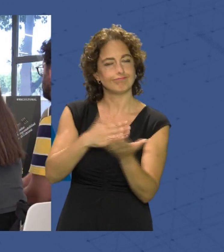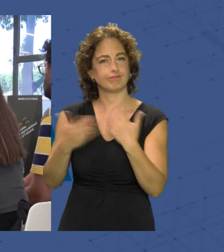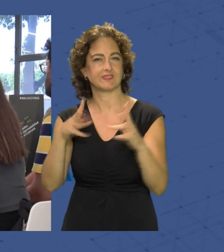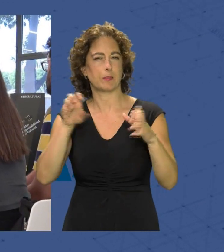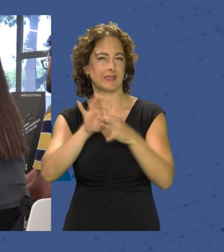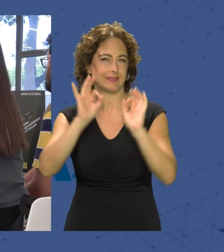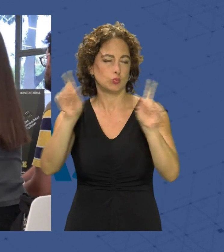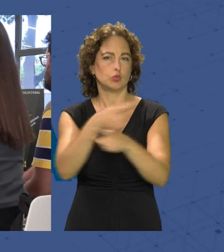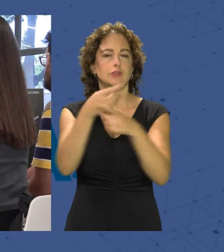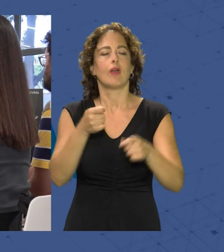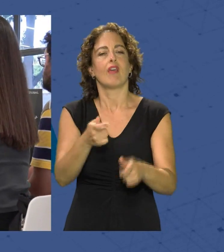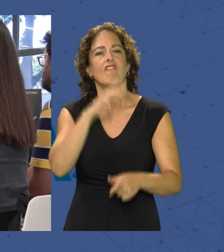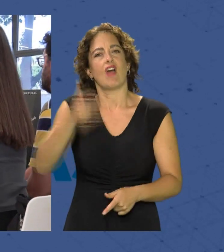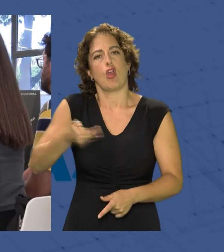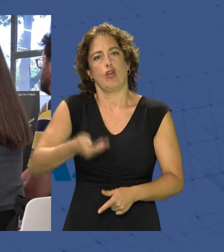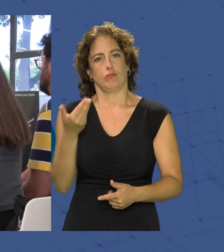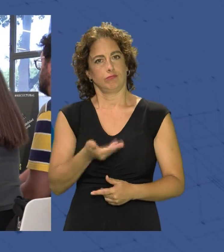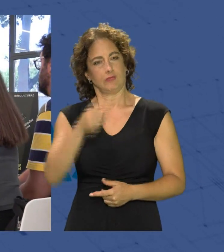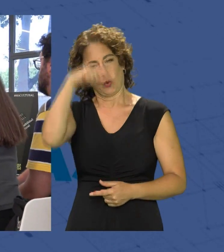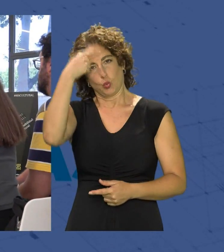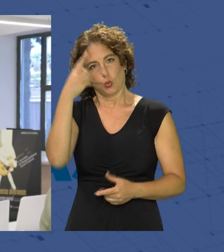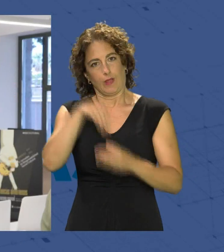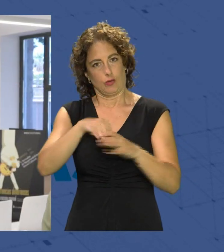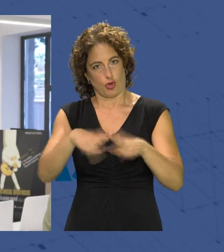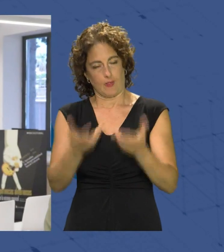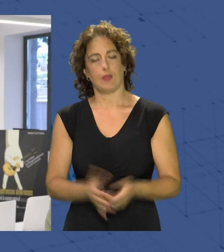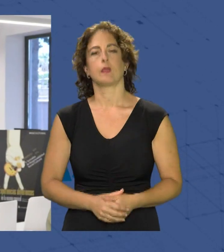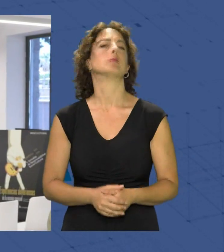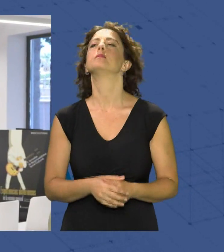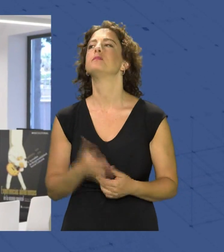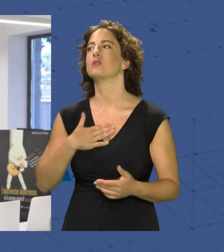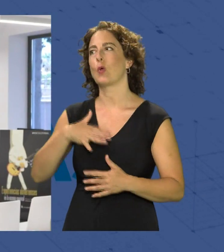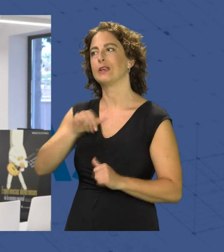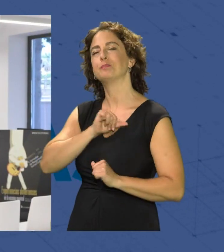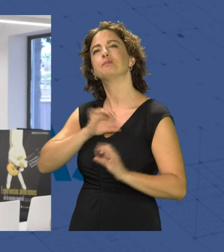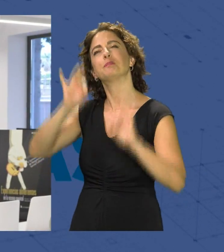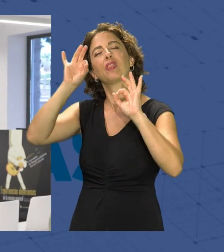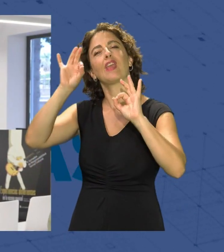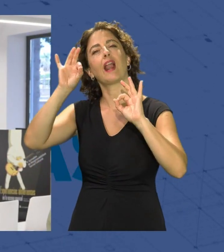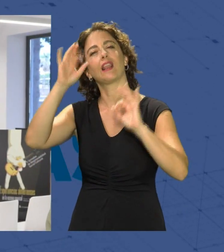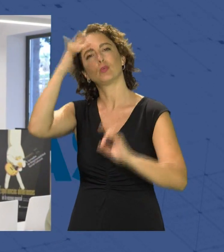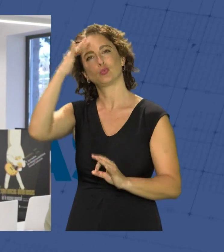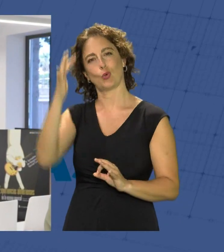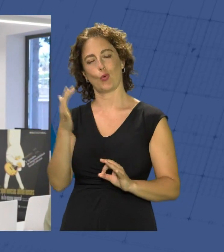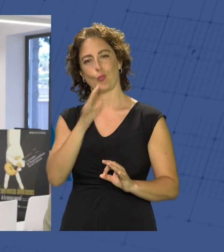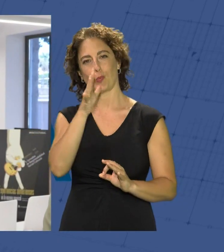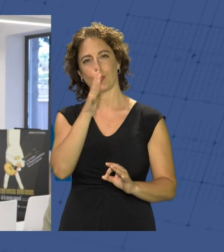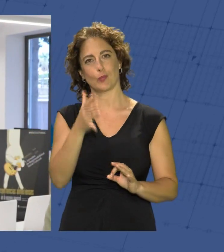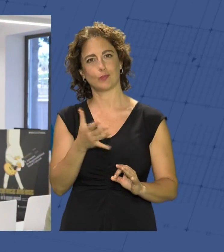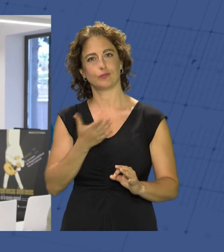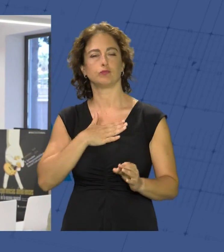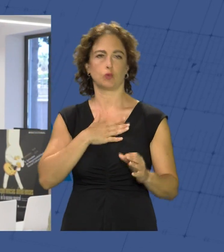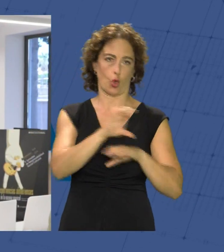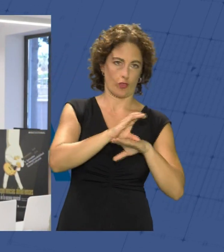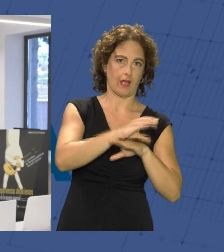música y poner en valor la importancia de la cultura en la sociedad me hace especial ilusión en esta ocasión porque independientemente de venir como